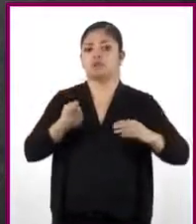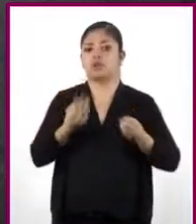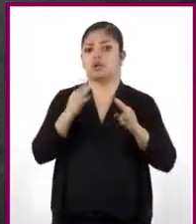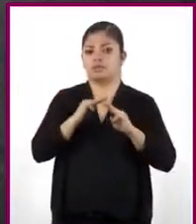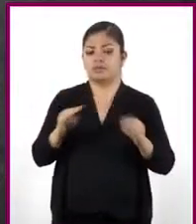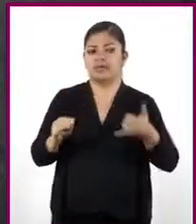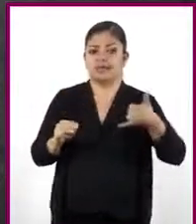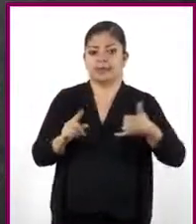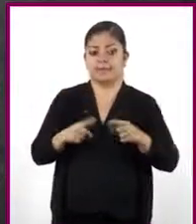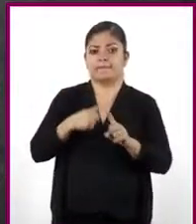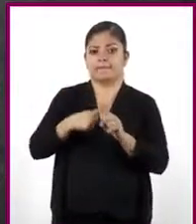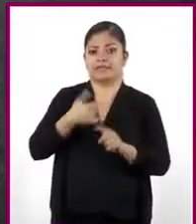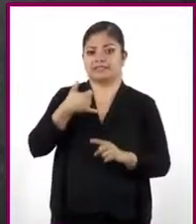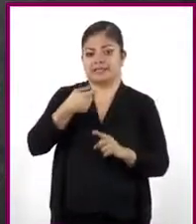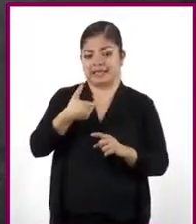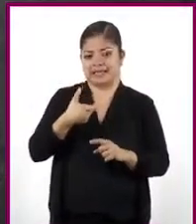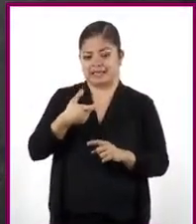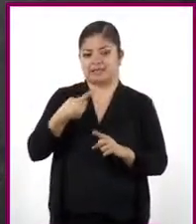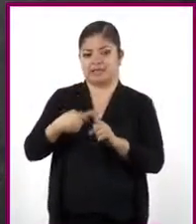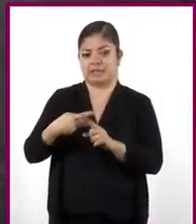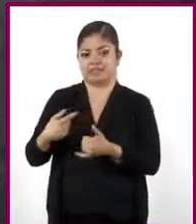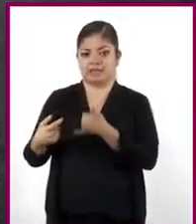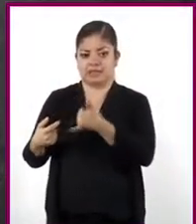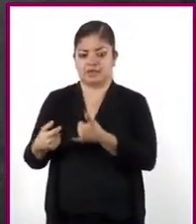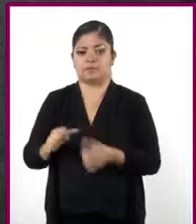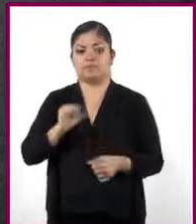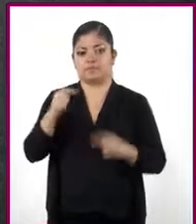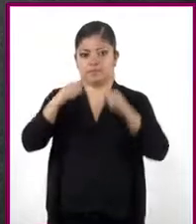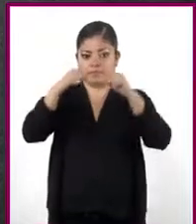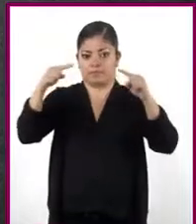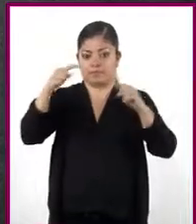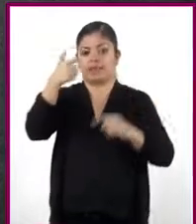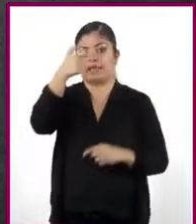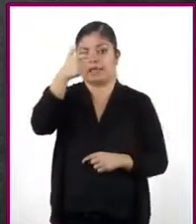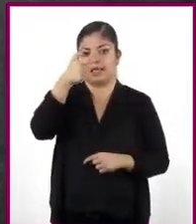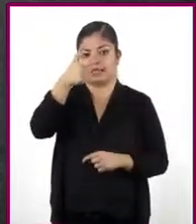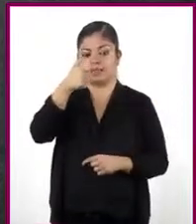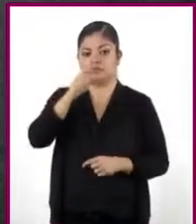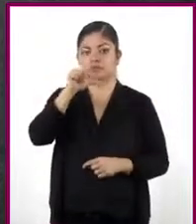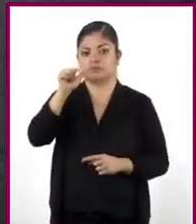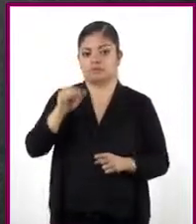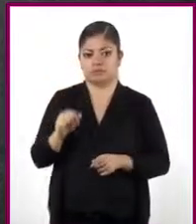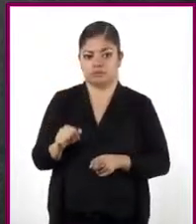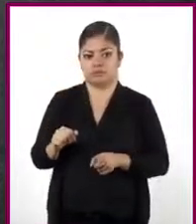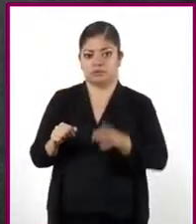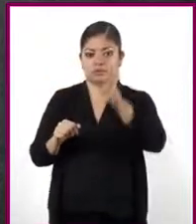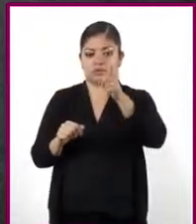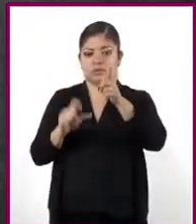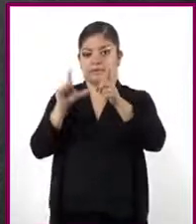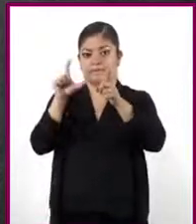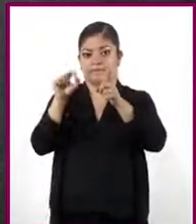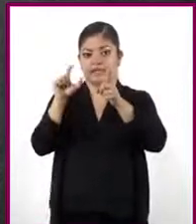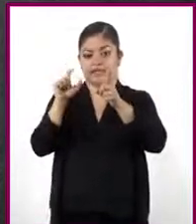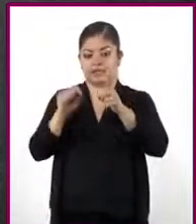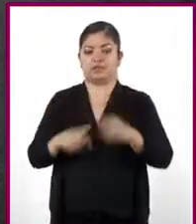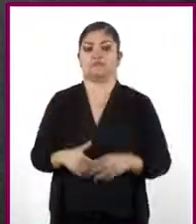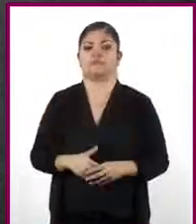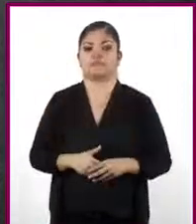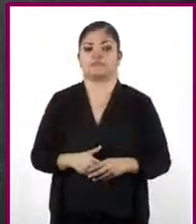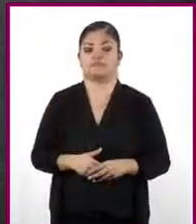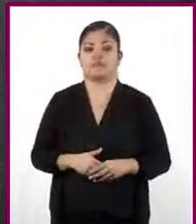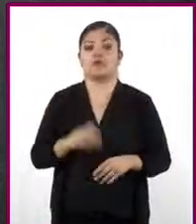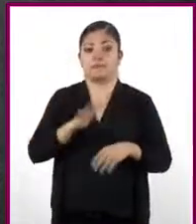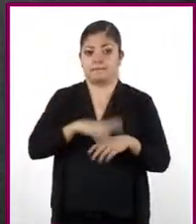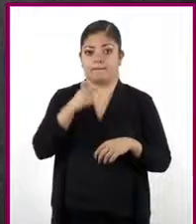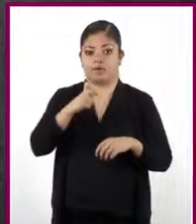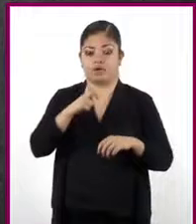X más Y. La base menor es igual a X. Y la altura del trapecio es de 20. Por lo